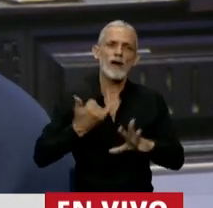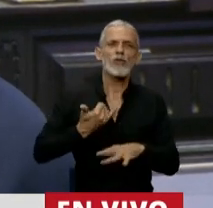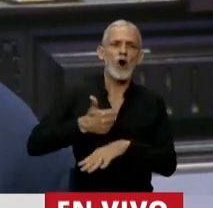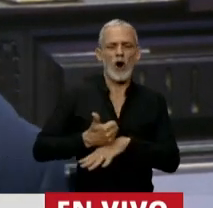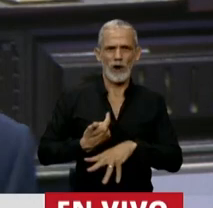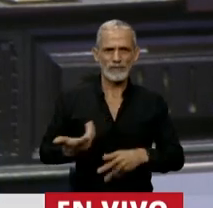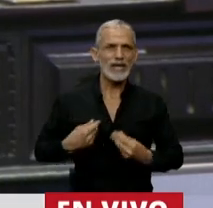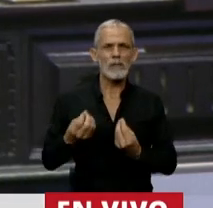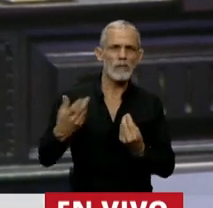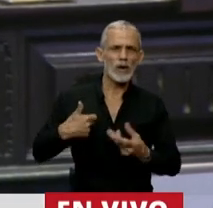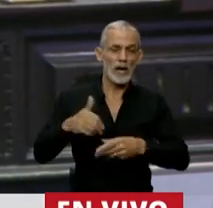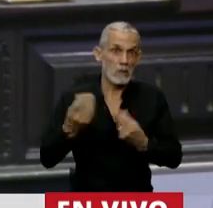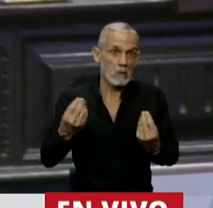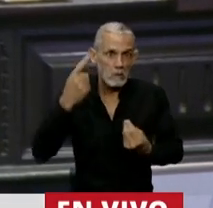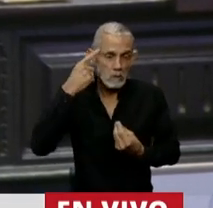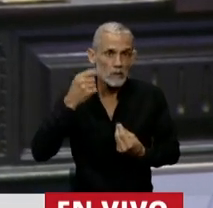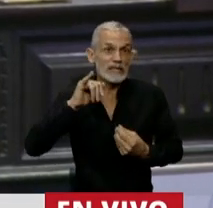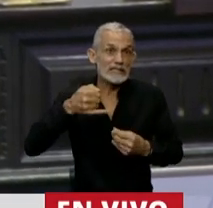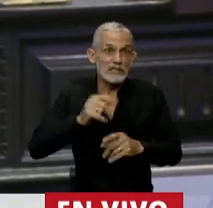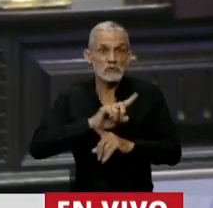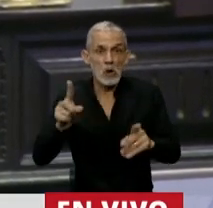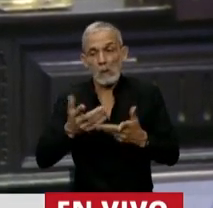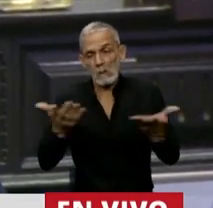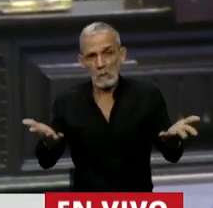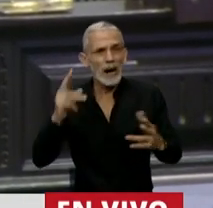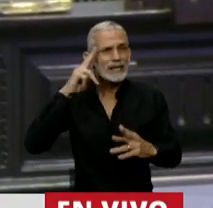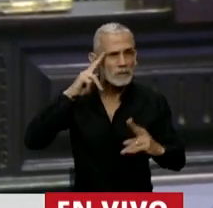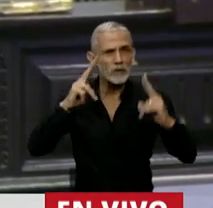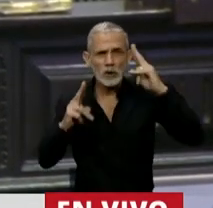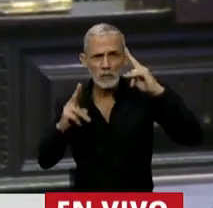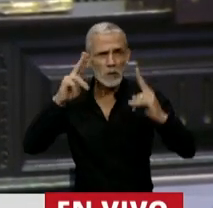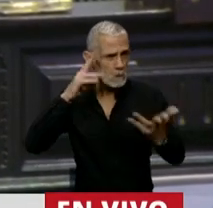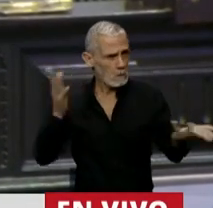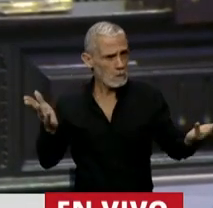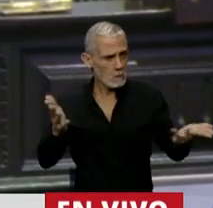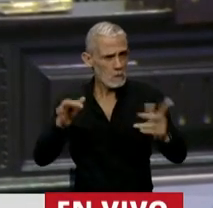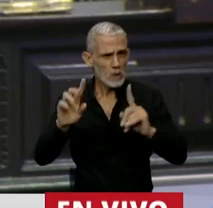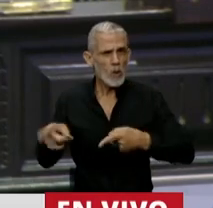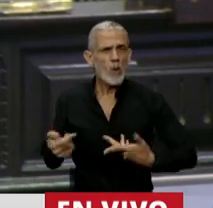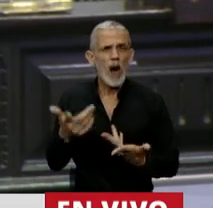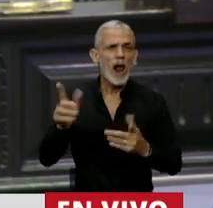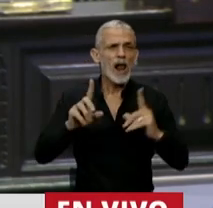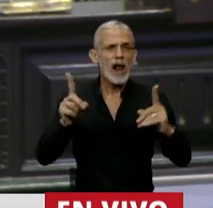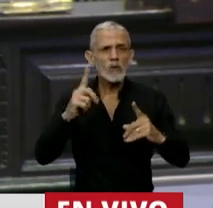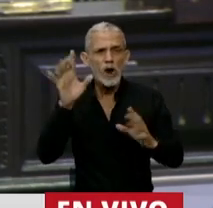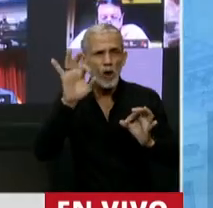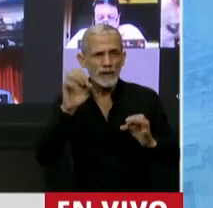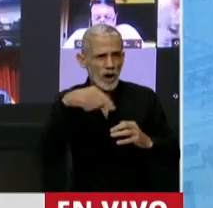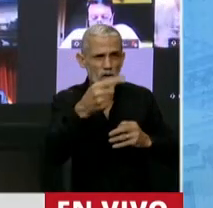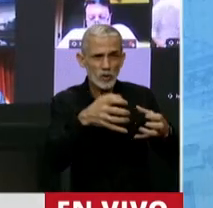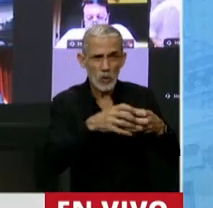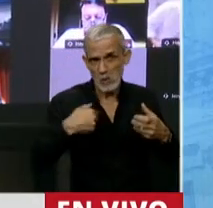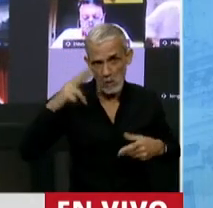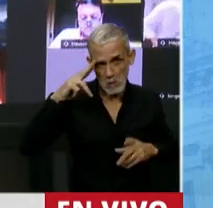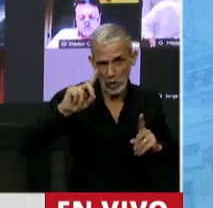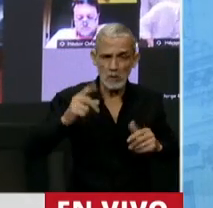estamos y por qué, puede o no ser compartido con el mismo respeto que nosotros no compartimos algunas posiciones de otros bloques.